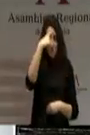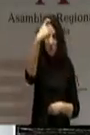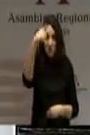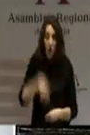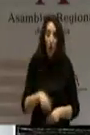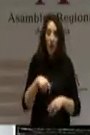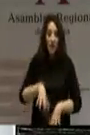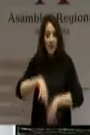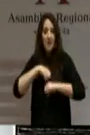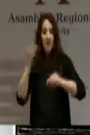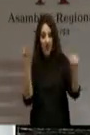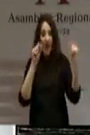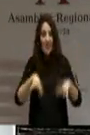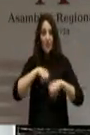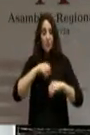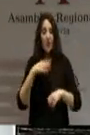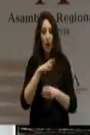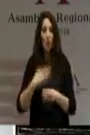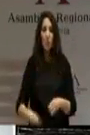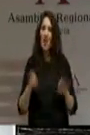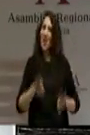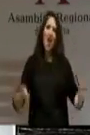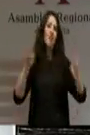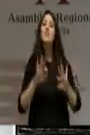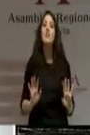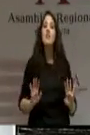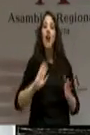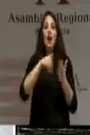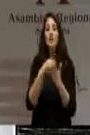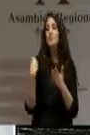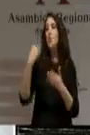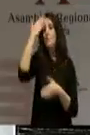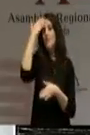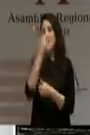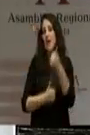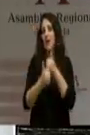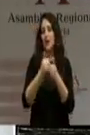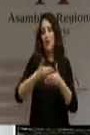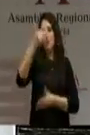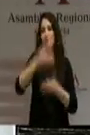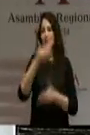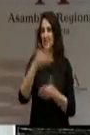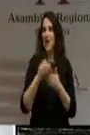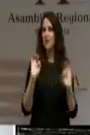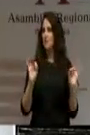por lo menos no los principales medios de comunicación. SEÑORA PRESIDENTA. SEÑORA PRESIDENTA.